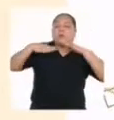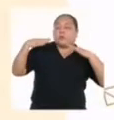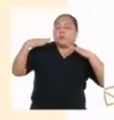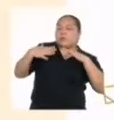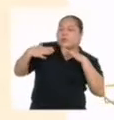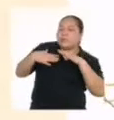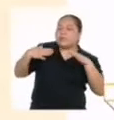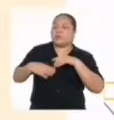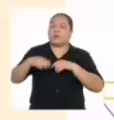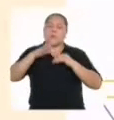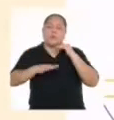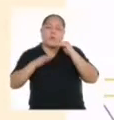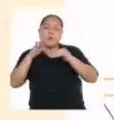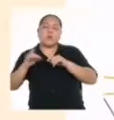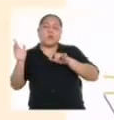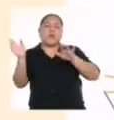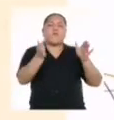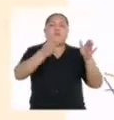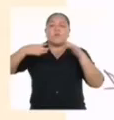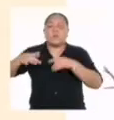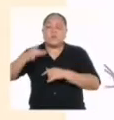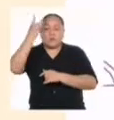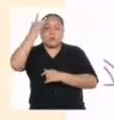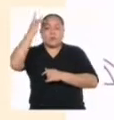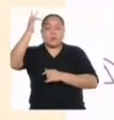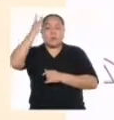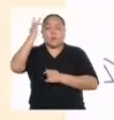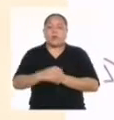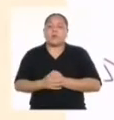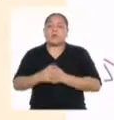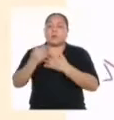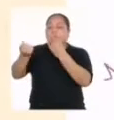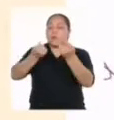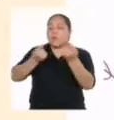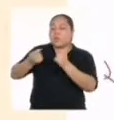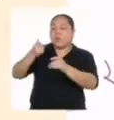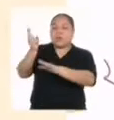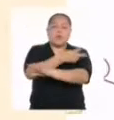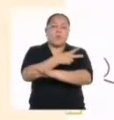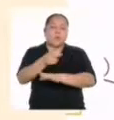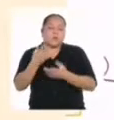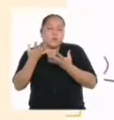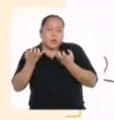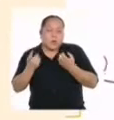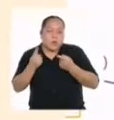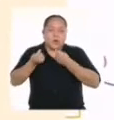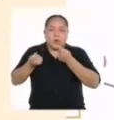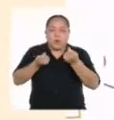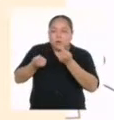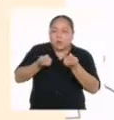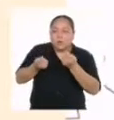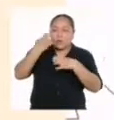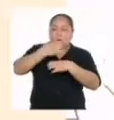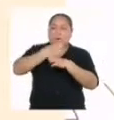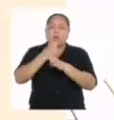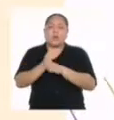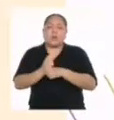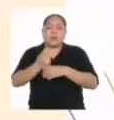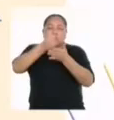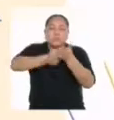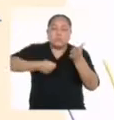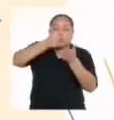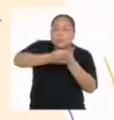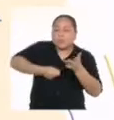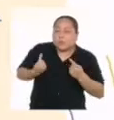flow, con inteligencia para dominar los versos que me esmero en crear. Infinita perseverancia debo tener porque estoy